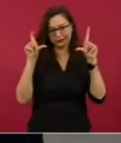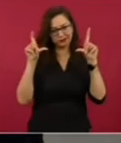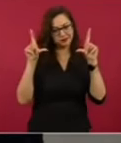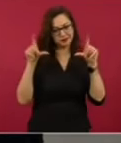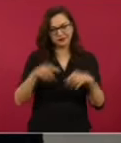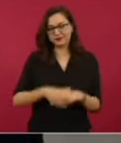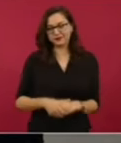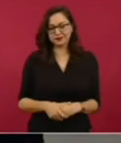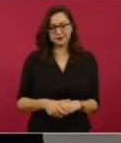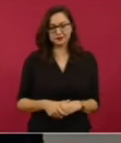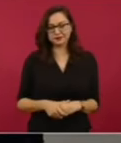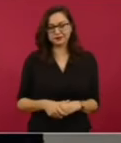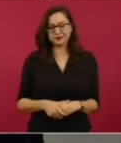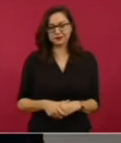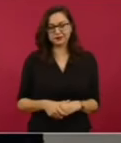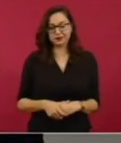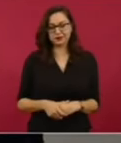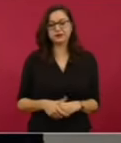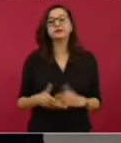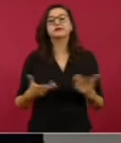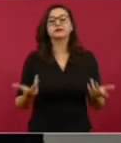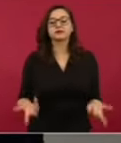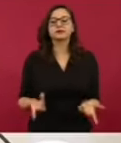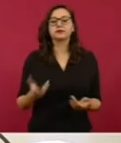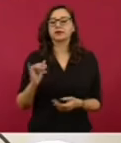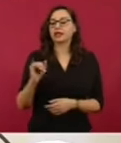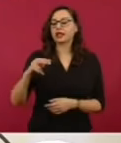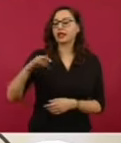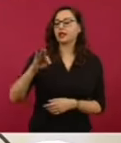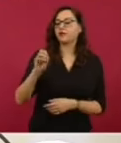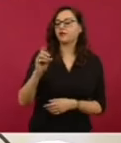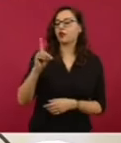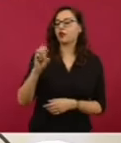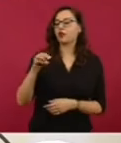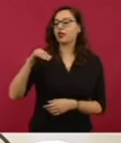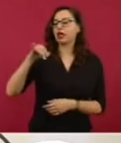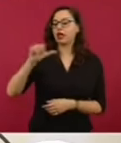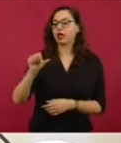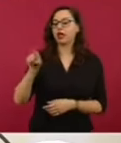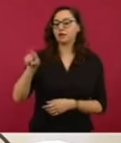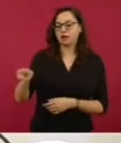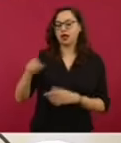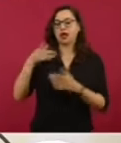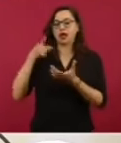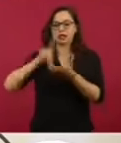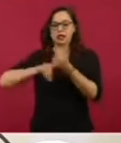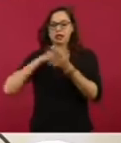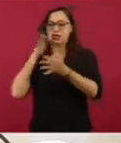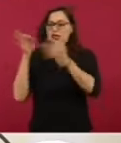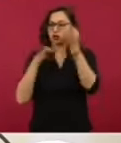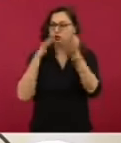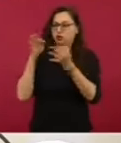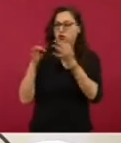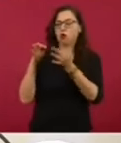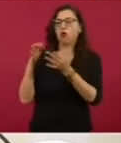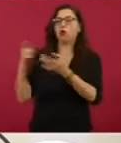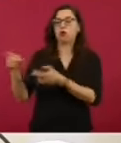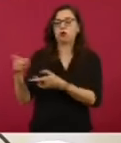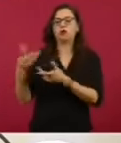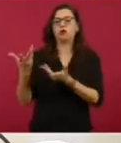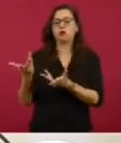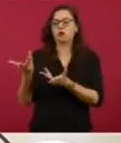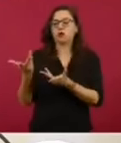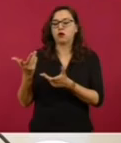Queremos agradecer a la iniciativa Infodemia por compartir su información para la